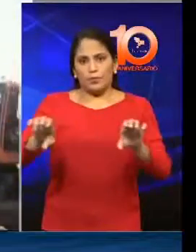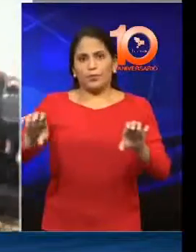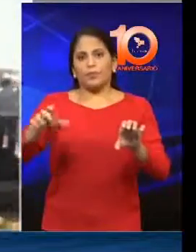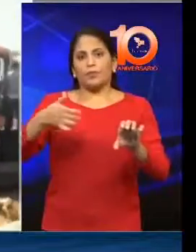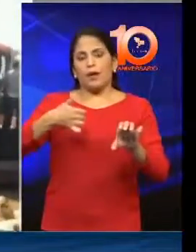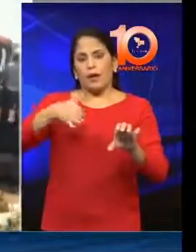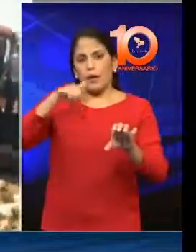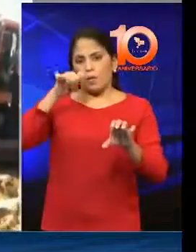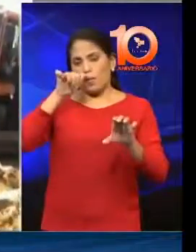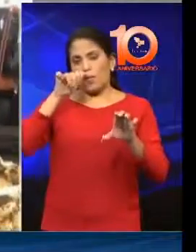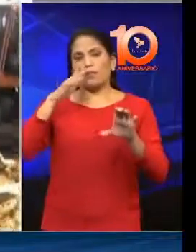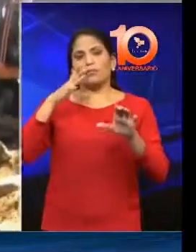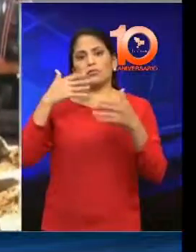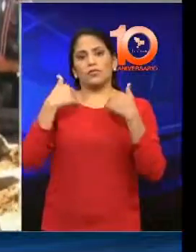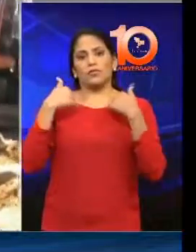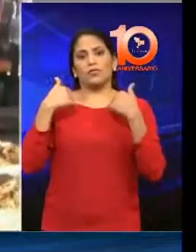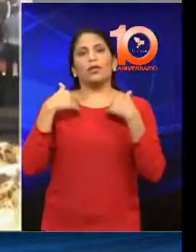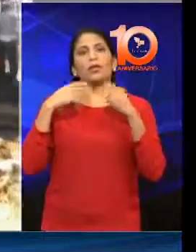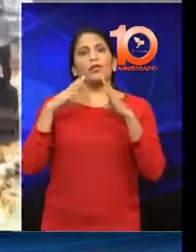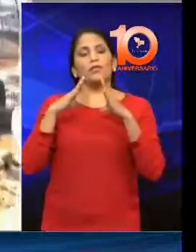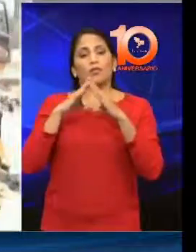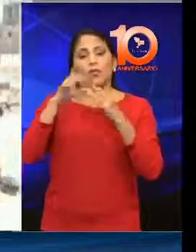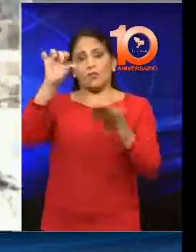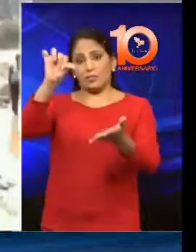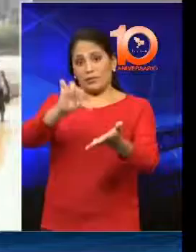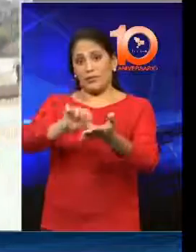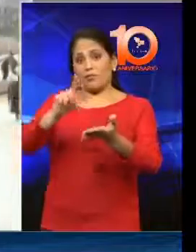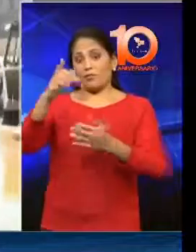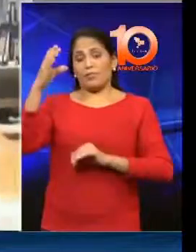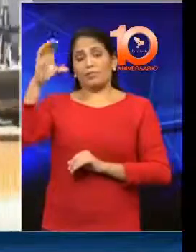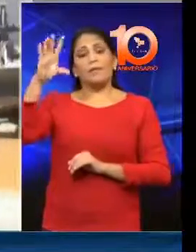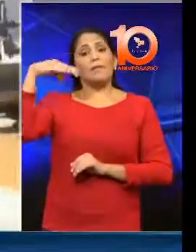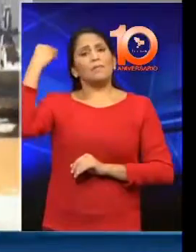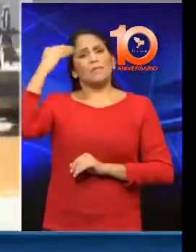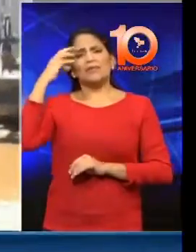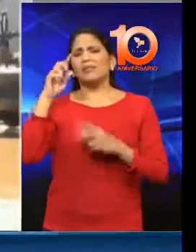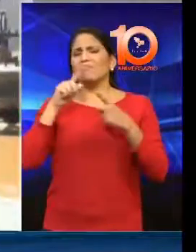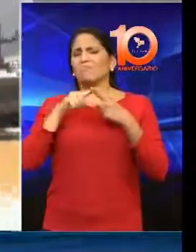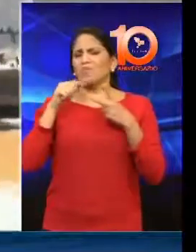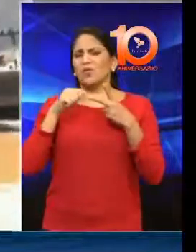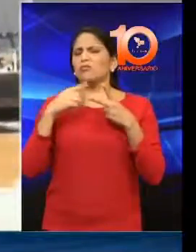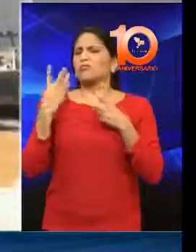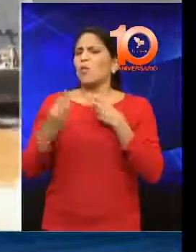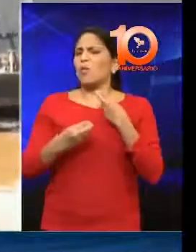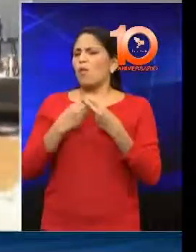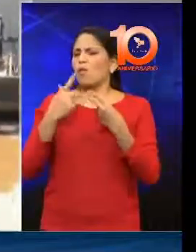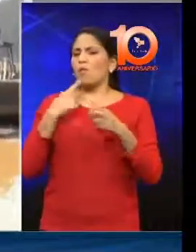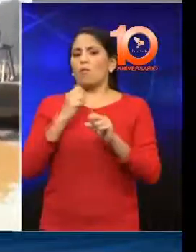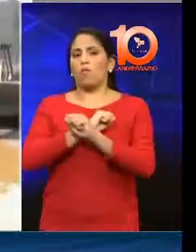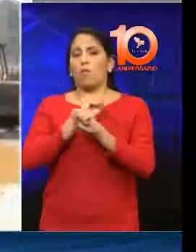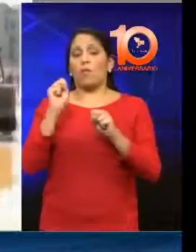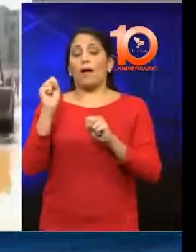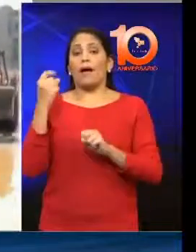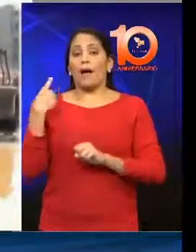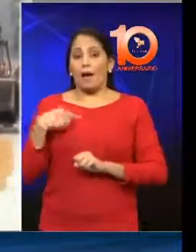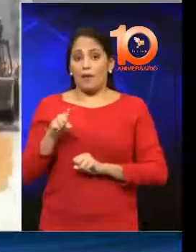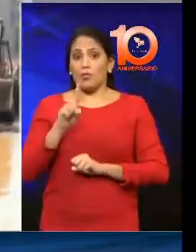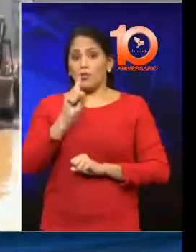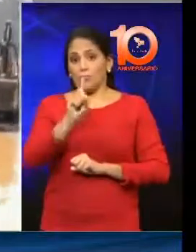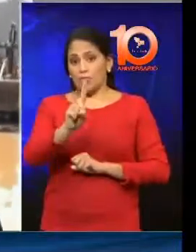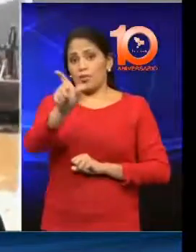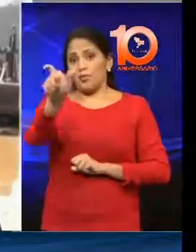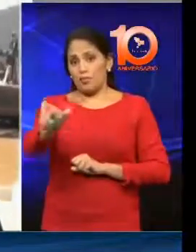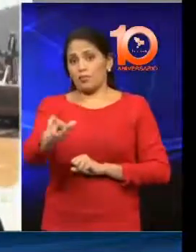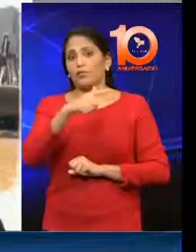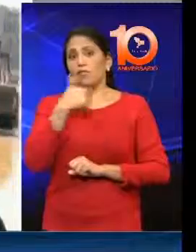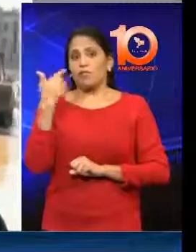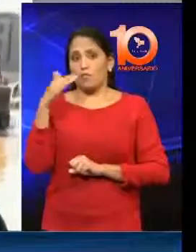del Cairo en esta zona del centro de la ciudad. Hay dos teorías de cómo sucedió el hecho, que dejó un muerto hasta el